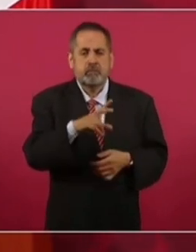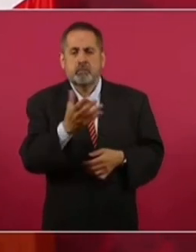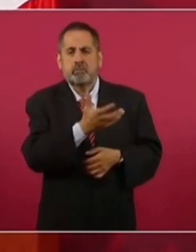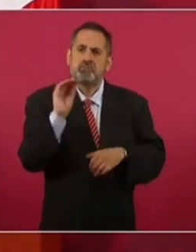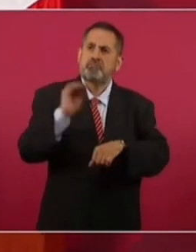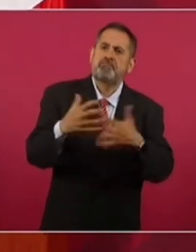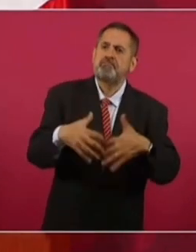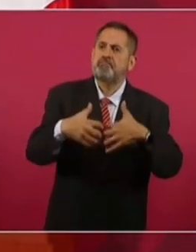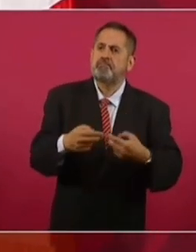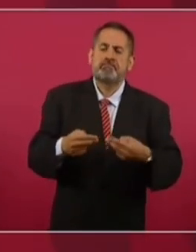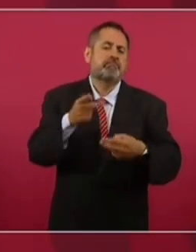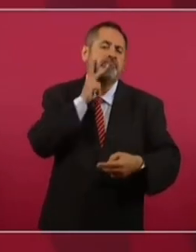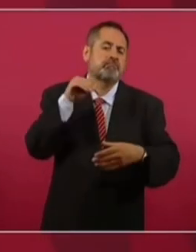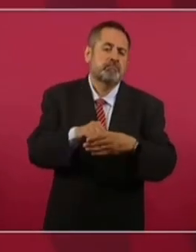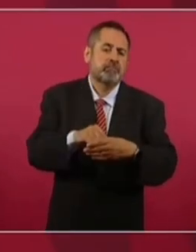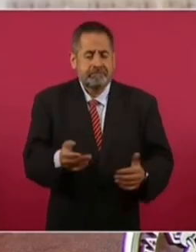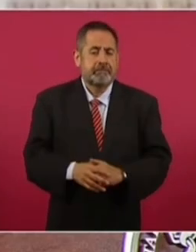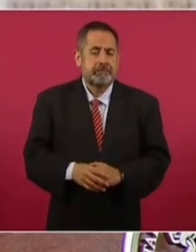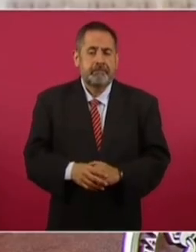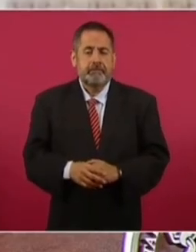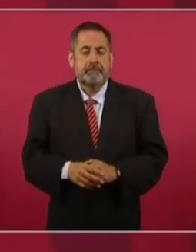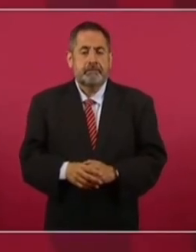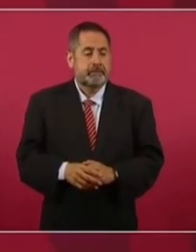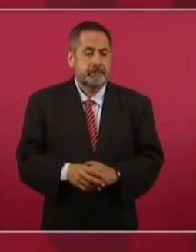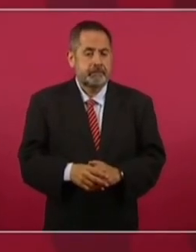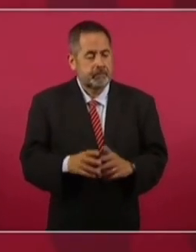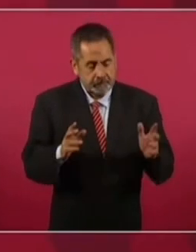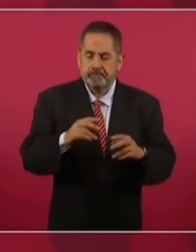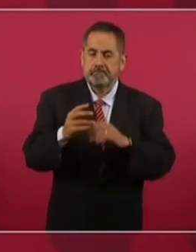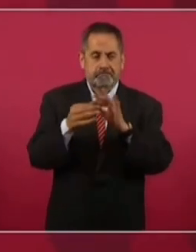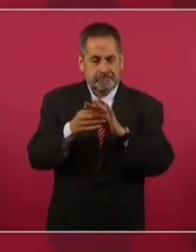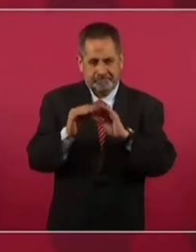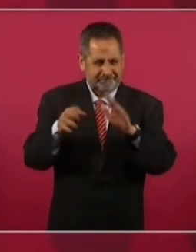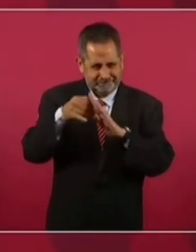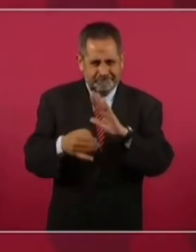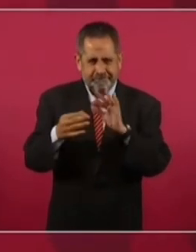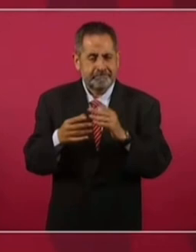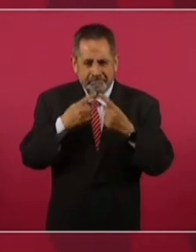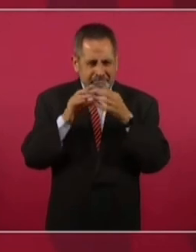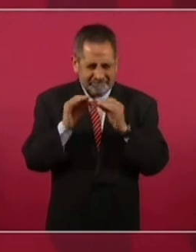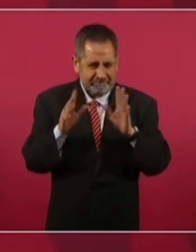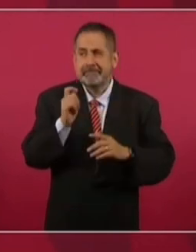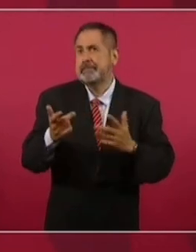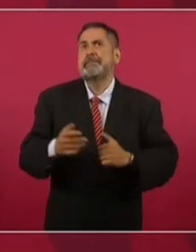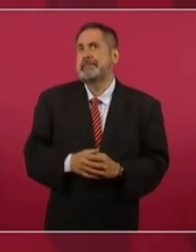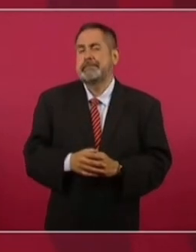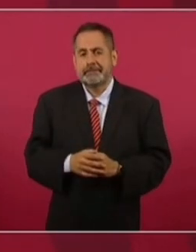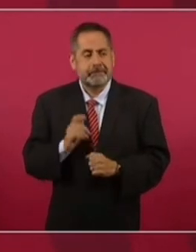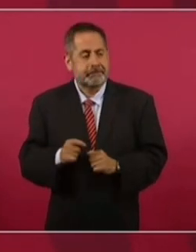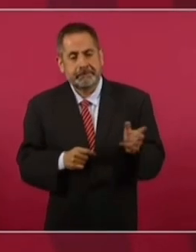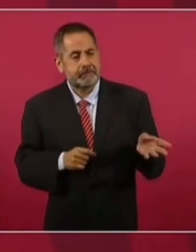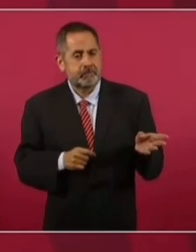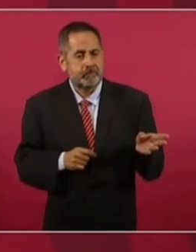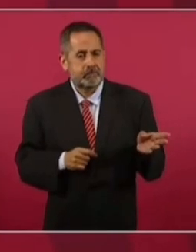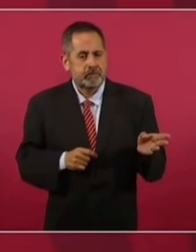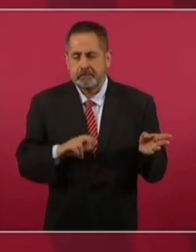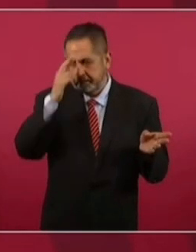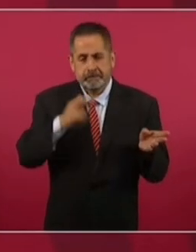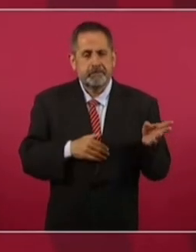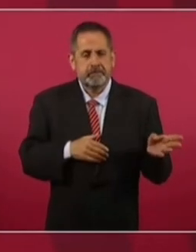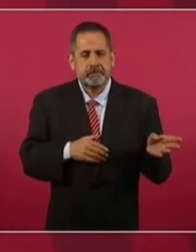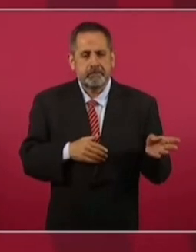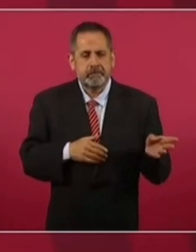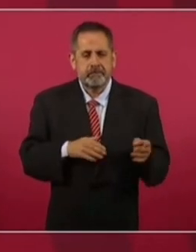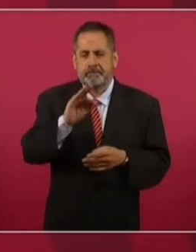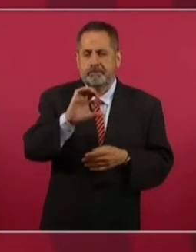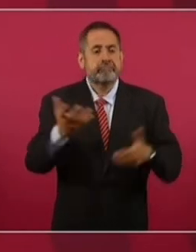refinería en más de 40 años. Y si ya queremos llevarlo al detalle, pues recordarle que